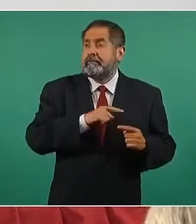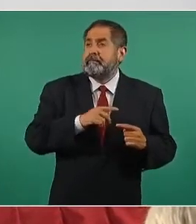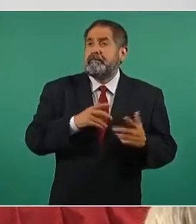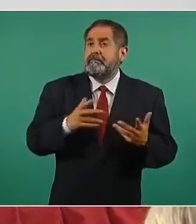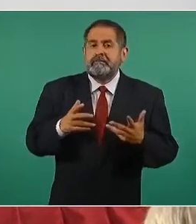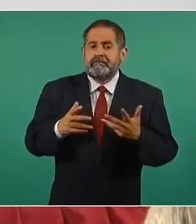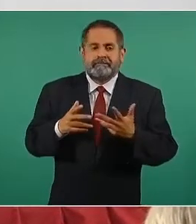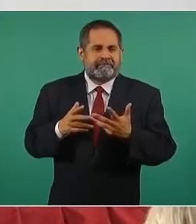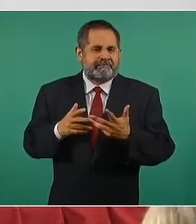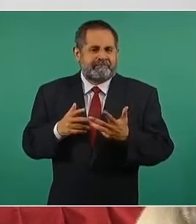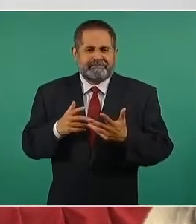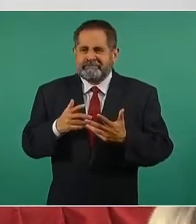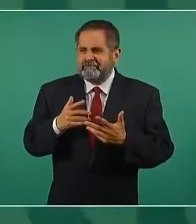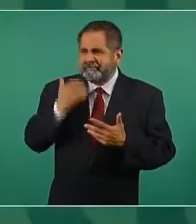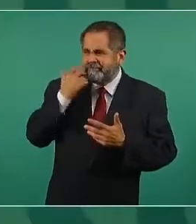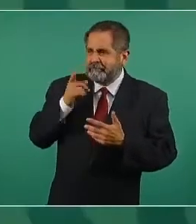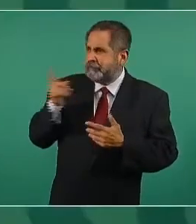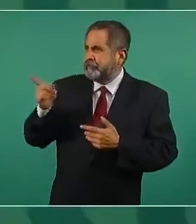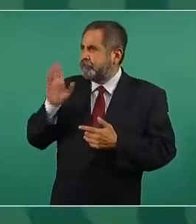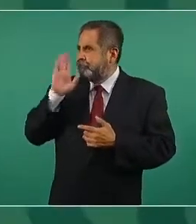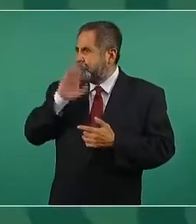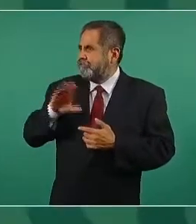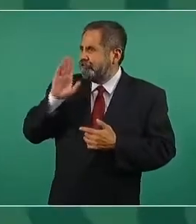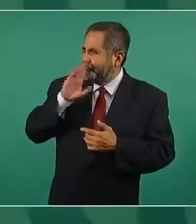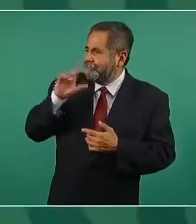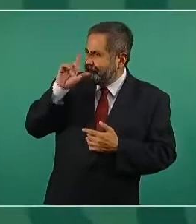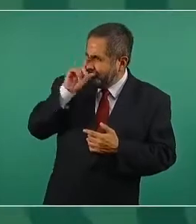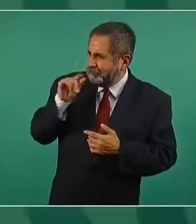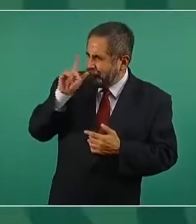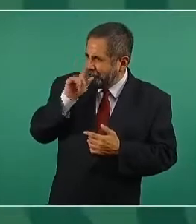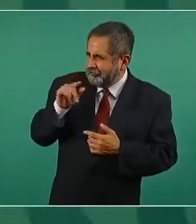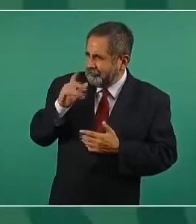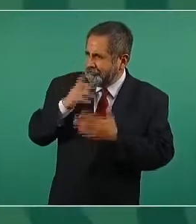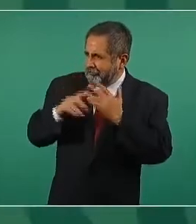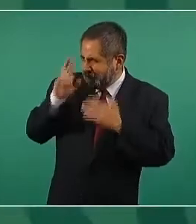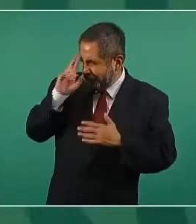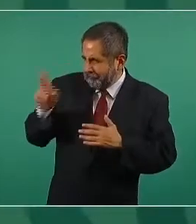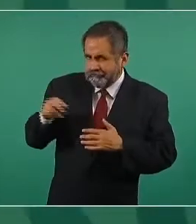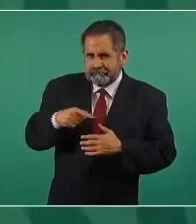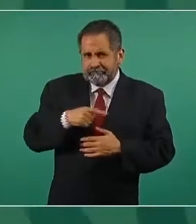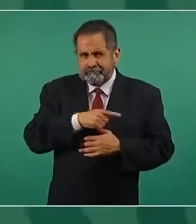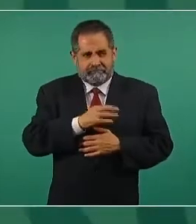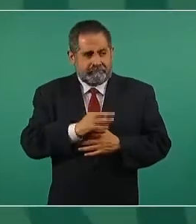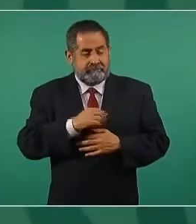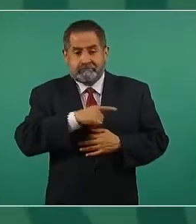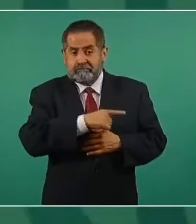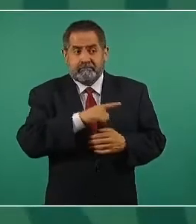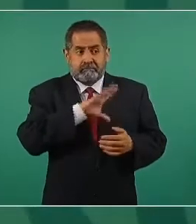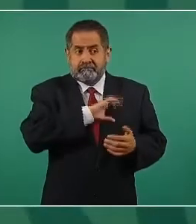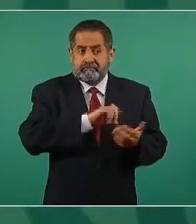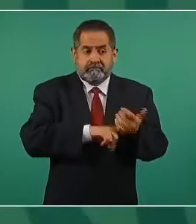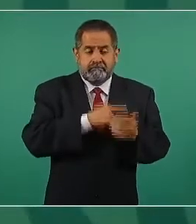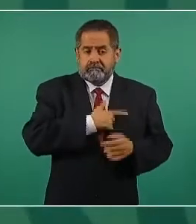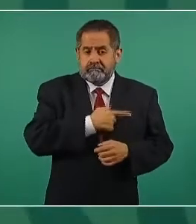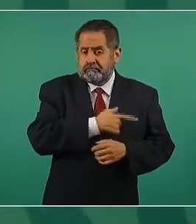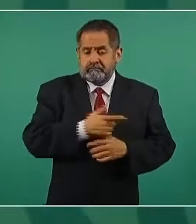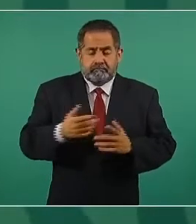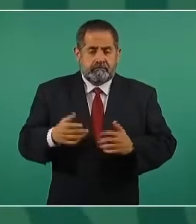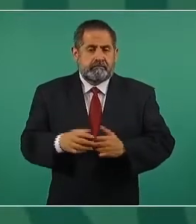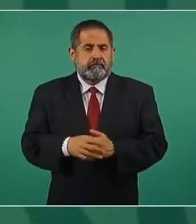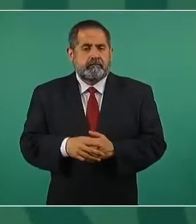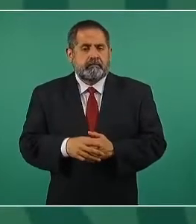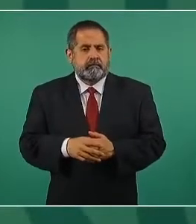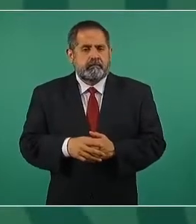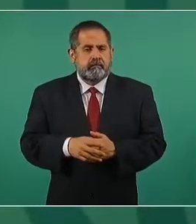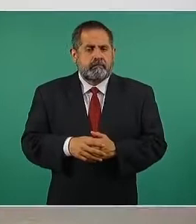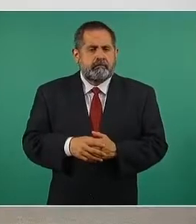agrada mucho que nos falten el respeto del extranjero y